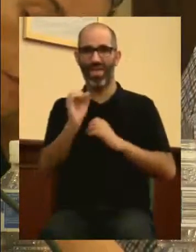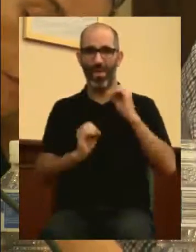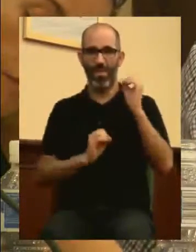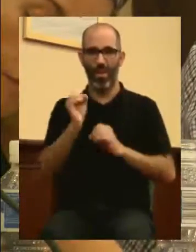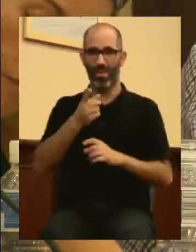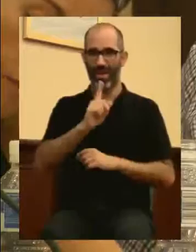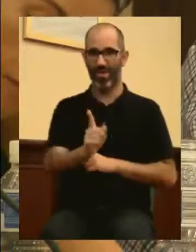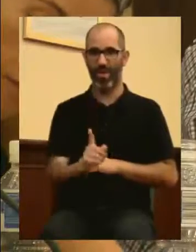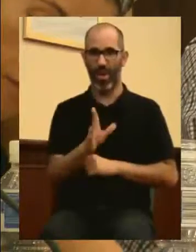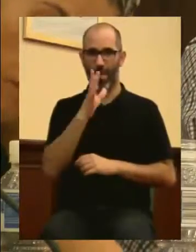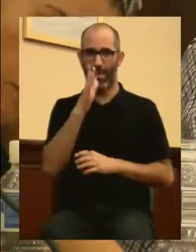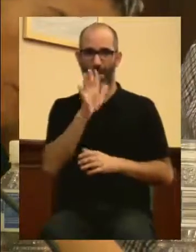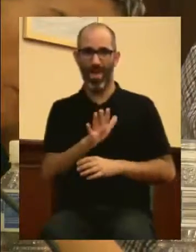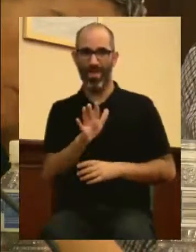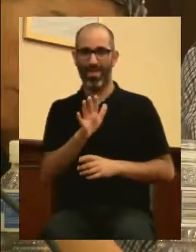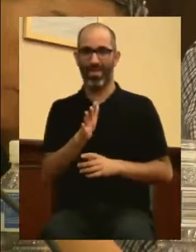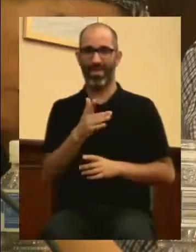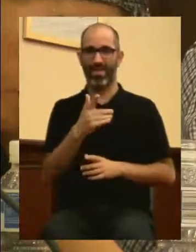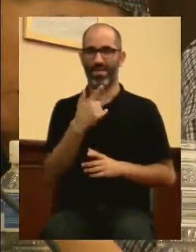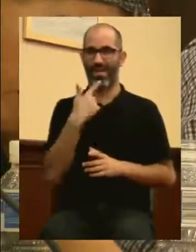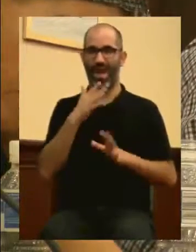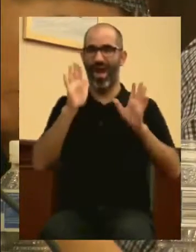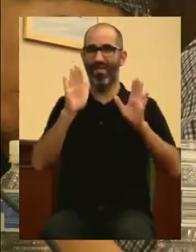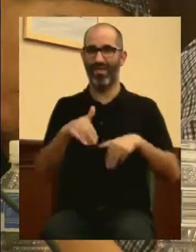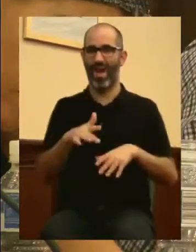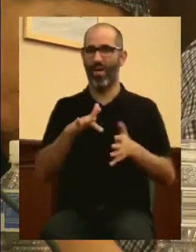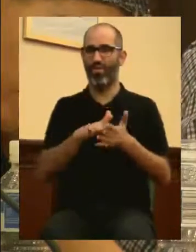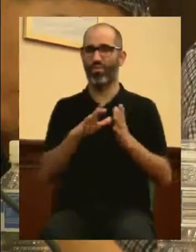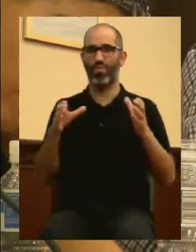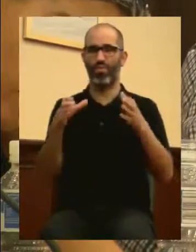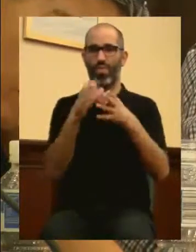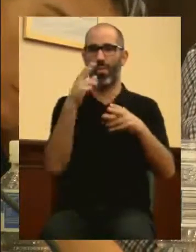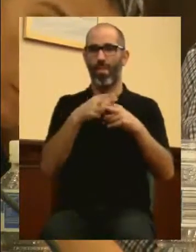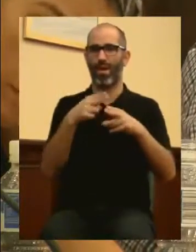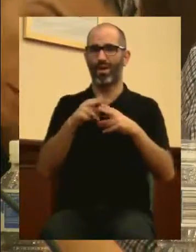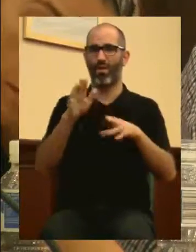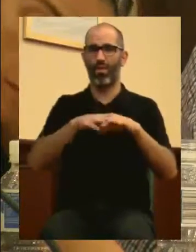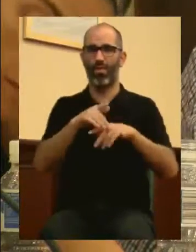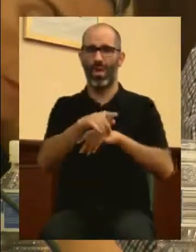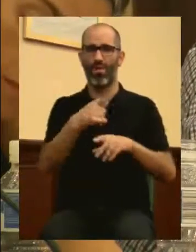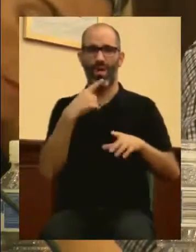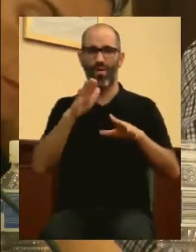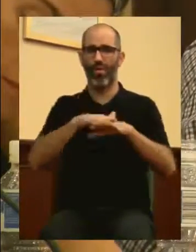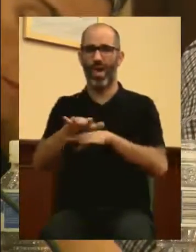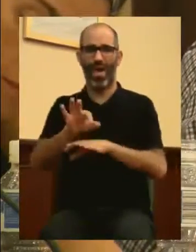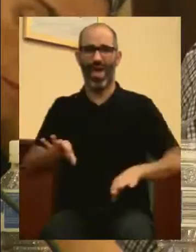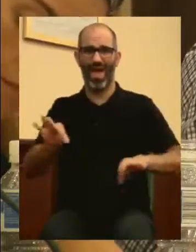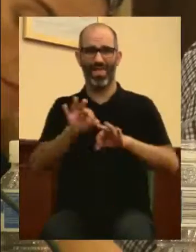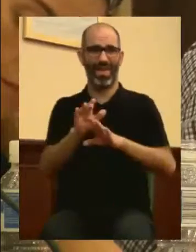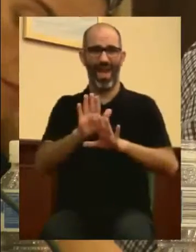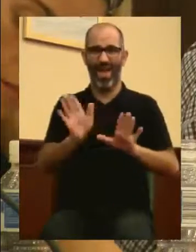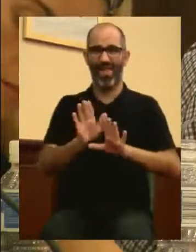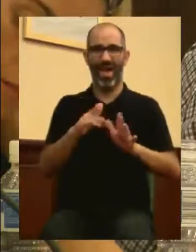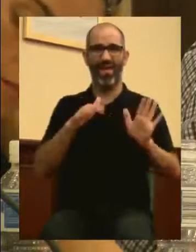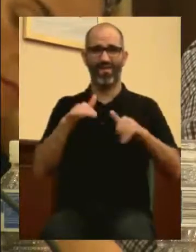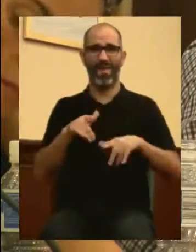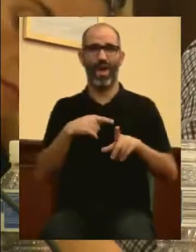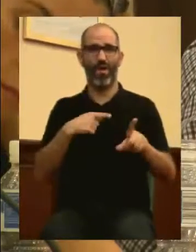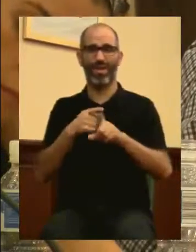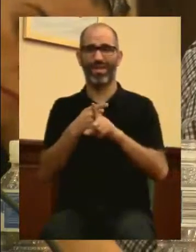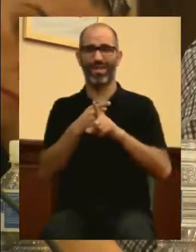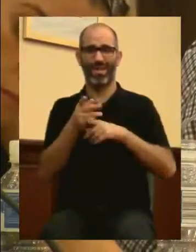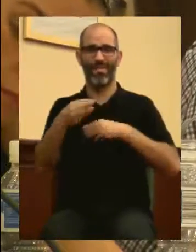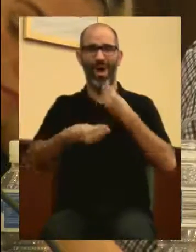funcionamiento diario, ni sirve a los colectivos, ni sirve a la administración, ni sirve a la sociedad, no le sirve a nadie. Esa política centrada